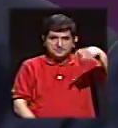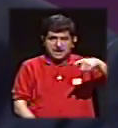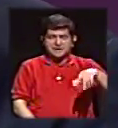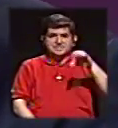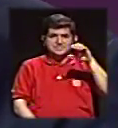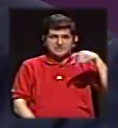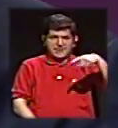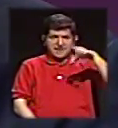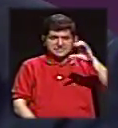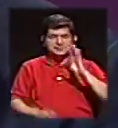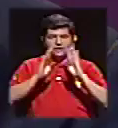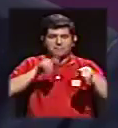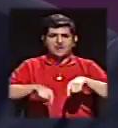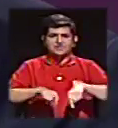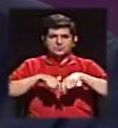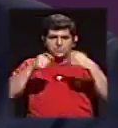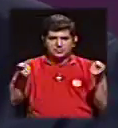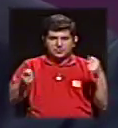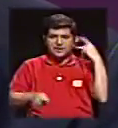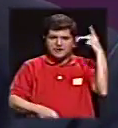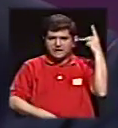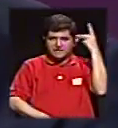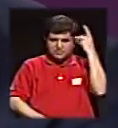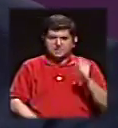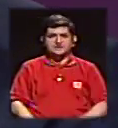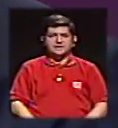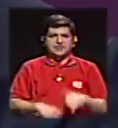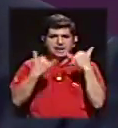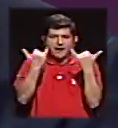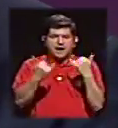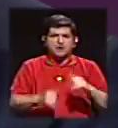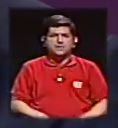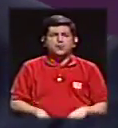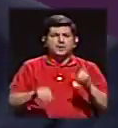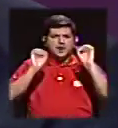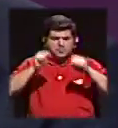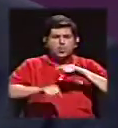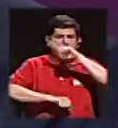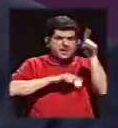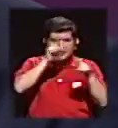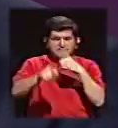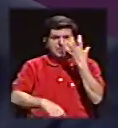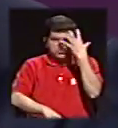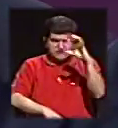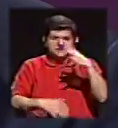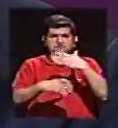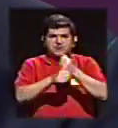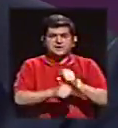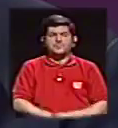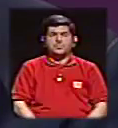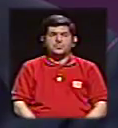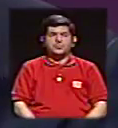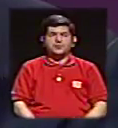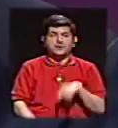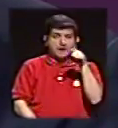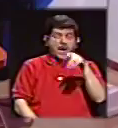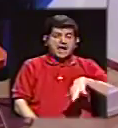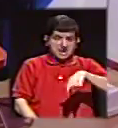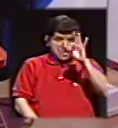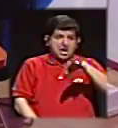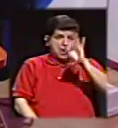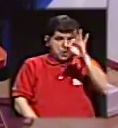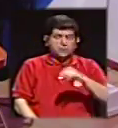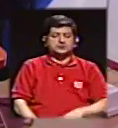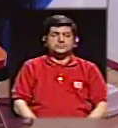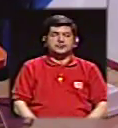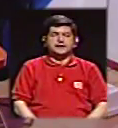política y de periodismo. Yo les invito ahora a puedan consultarnos y hacernos preguntas en nuestro Facebook. Nuestro Facebook es Palabra de Mujer y ahí nos va